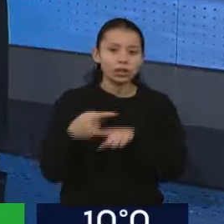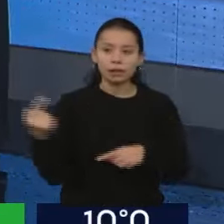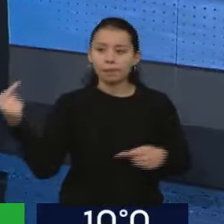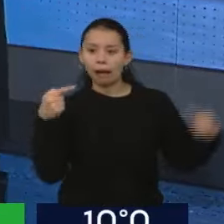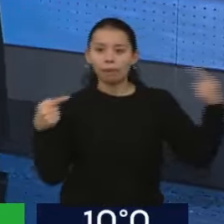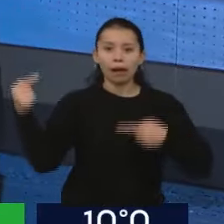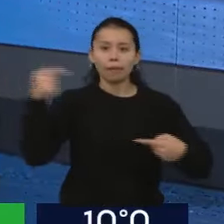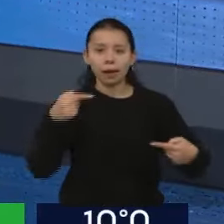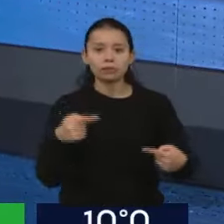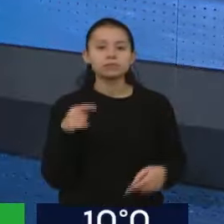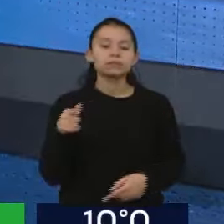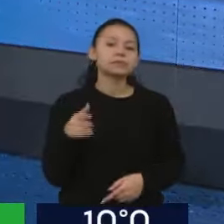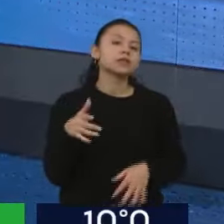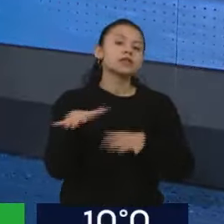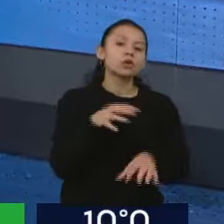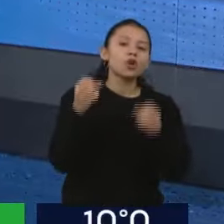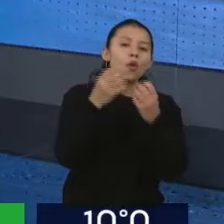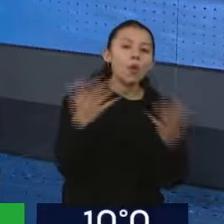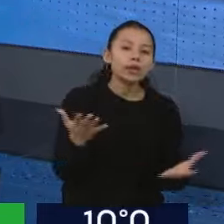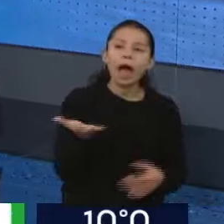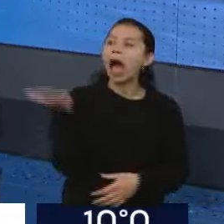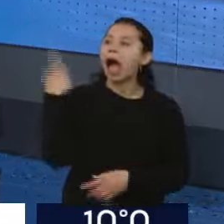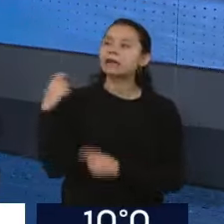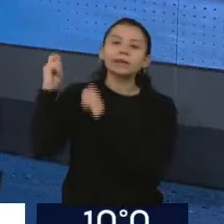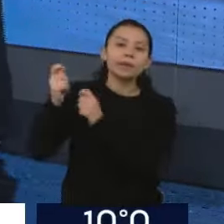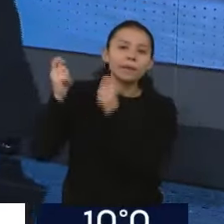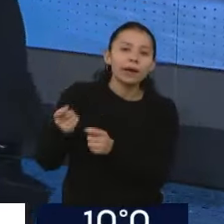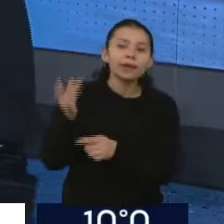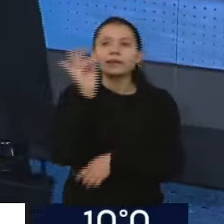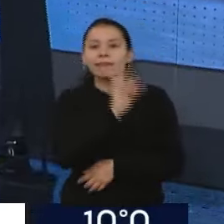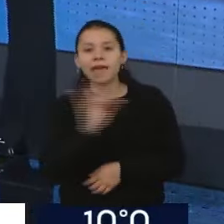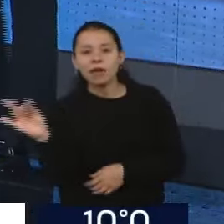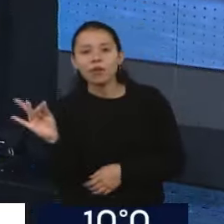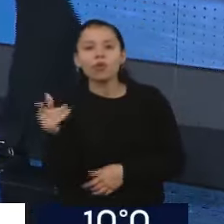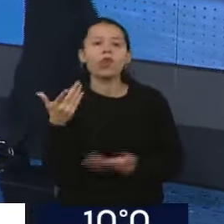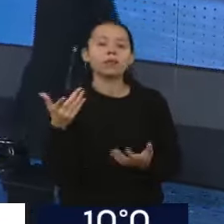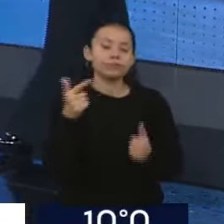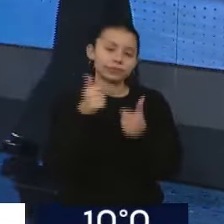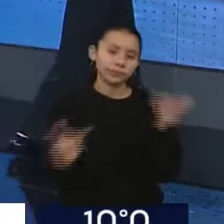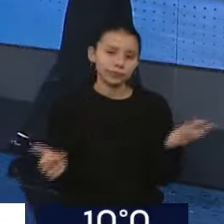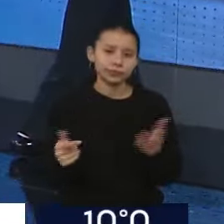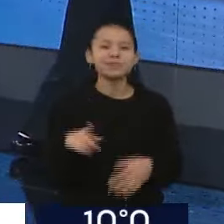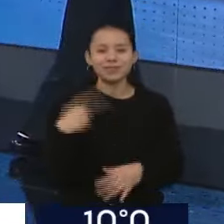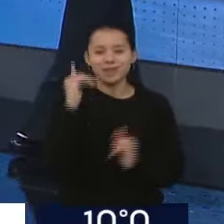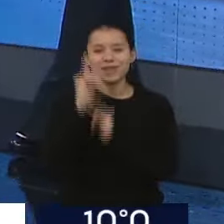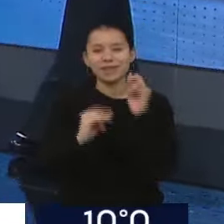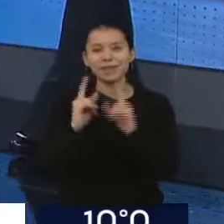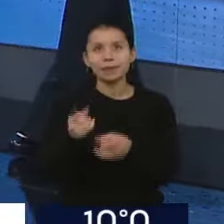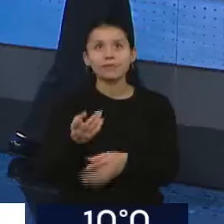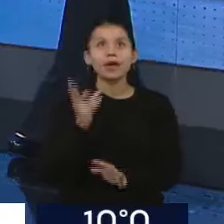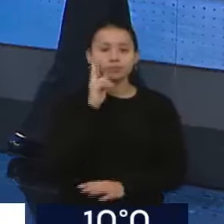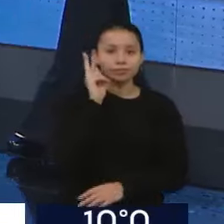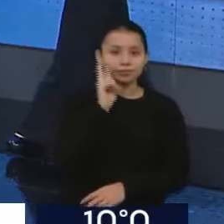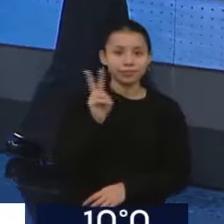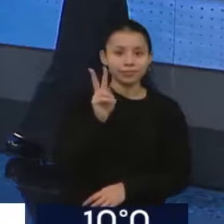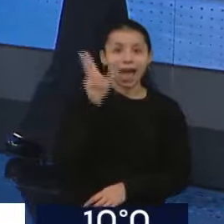deudas, y dicen desde la oposición, bueno, por qué paralizaron las obras. Ya vamos a repasar eso. Fijate la radiografía de la Argentina,